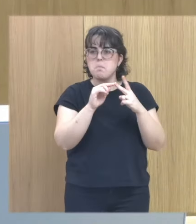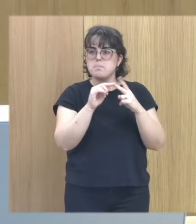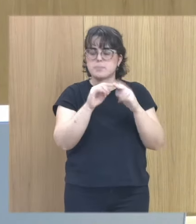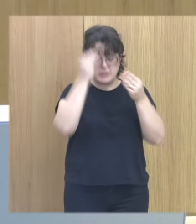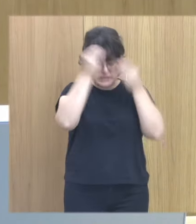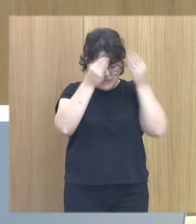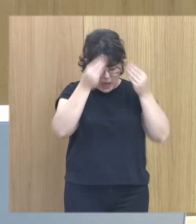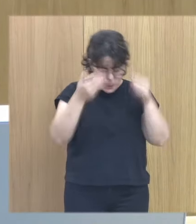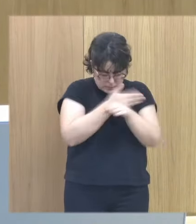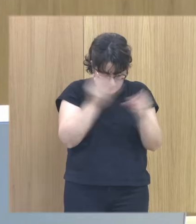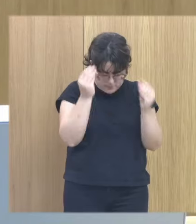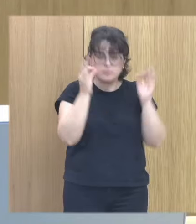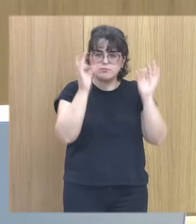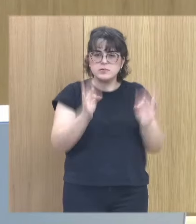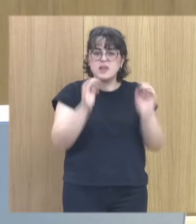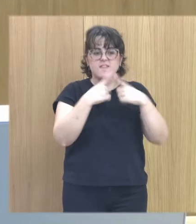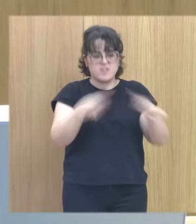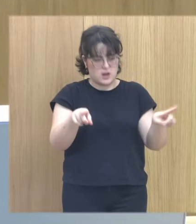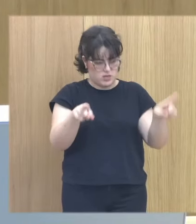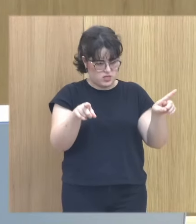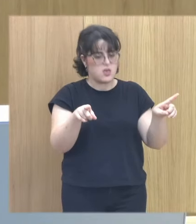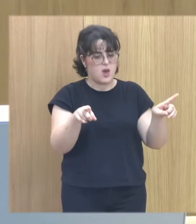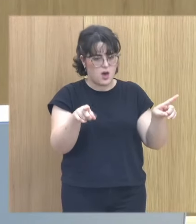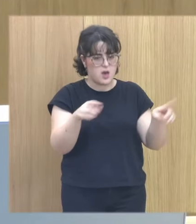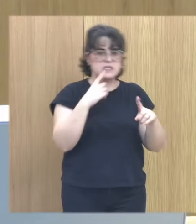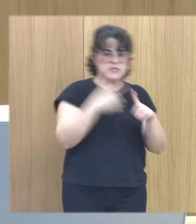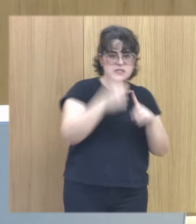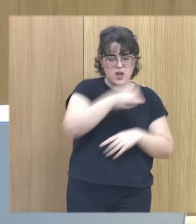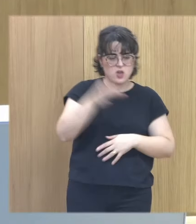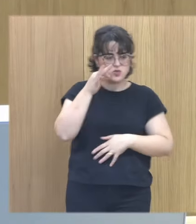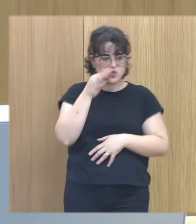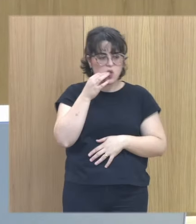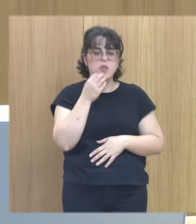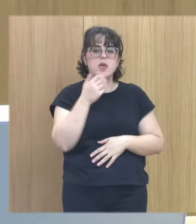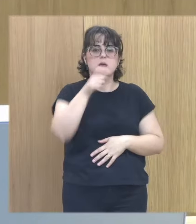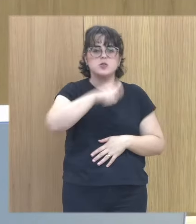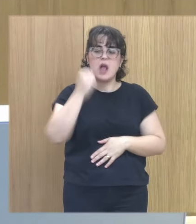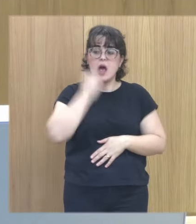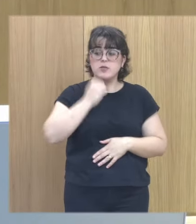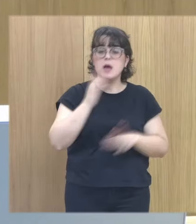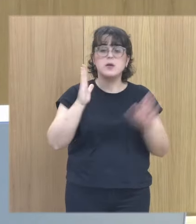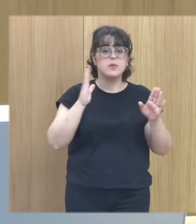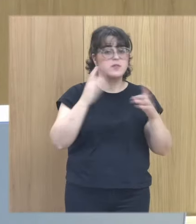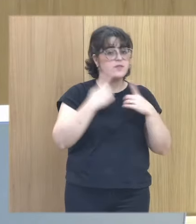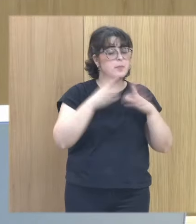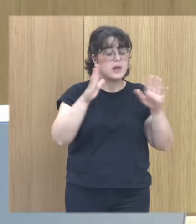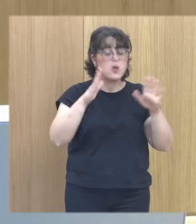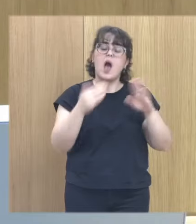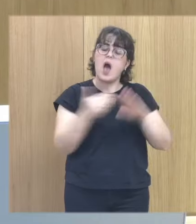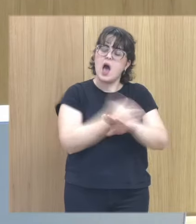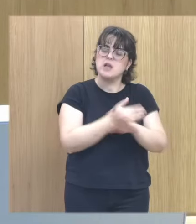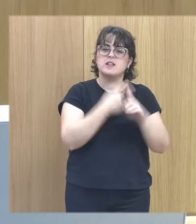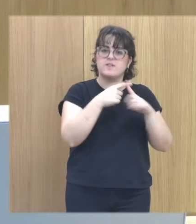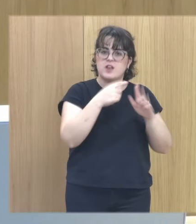entonces sí que hay una diferencia para mí no hay una diferencia entre el sexo de las personas abusadoras pero sí hay diferencias que hay que tener en cuenta y de las